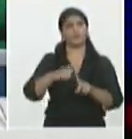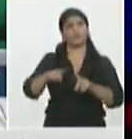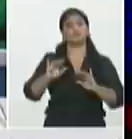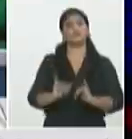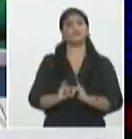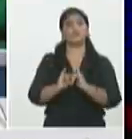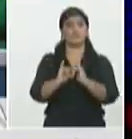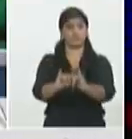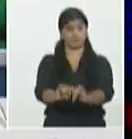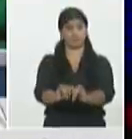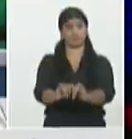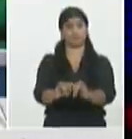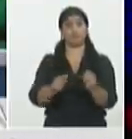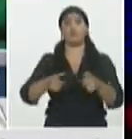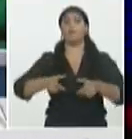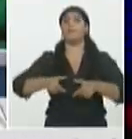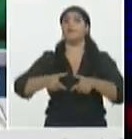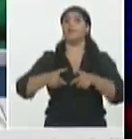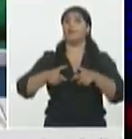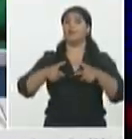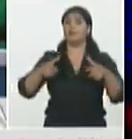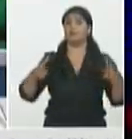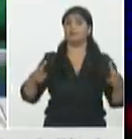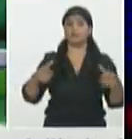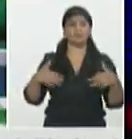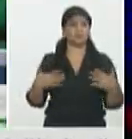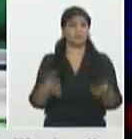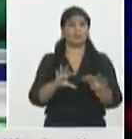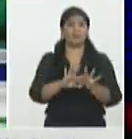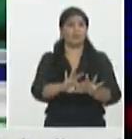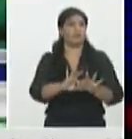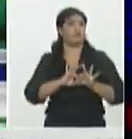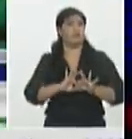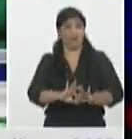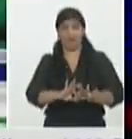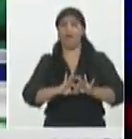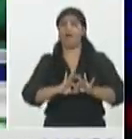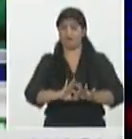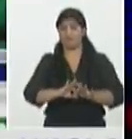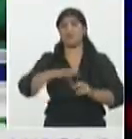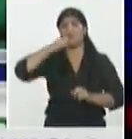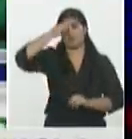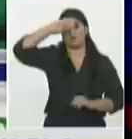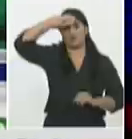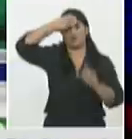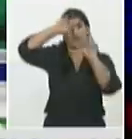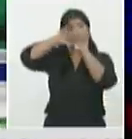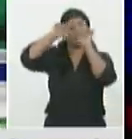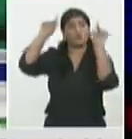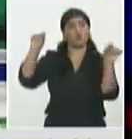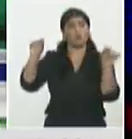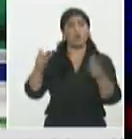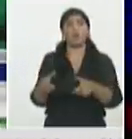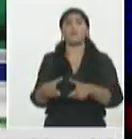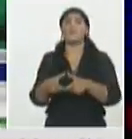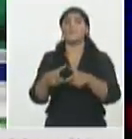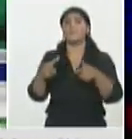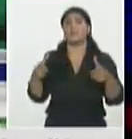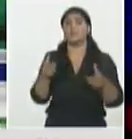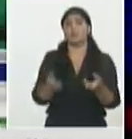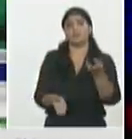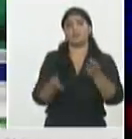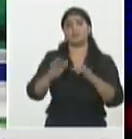muy elevada de casos en las terapias intensivas de Cuba incrementada en relación con el día de ayer